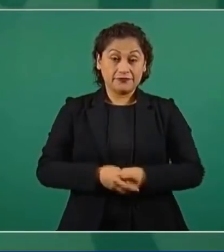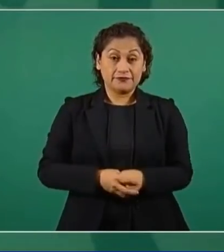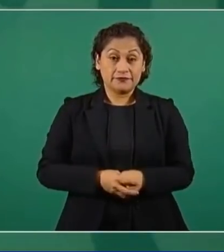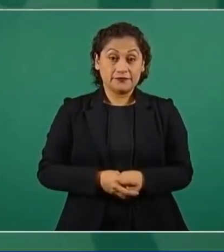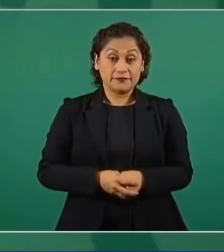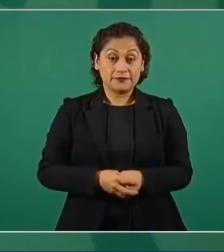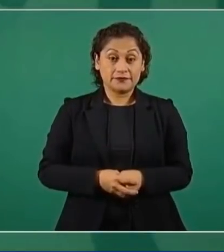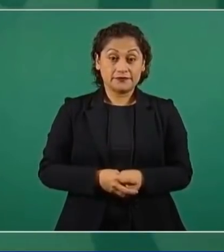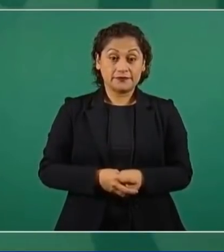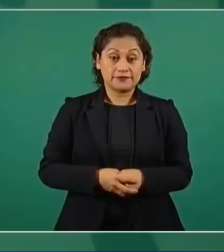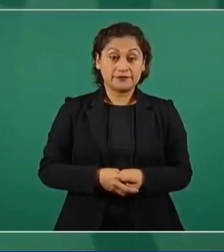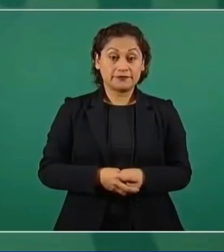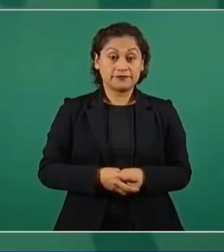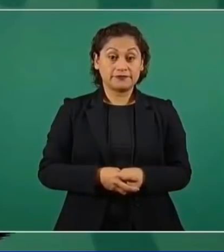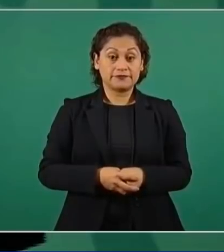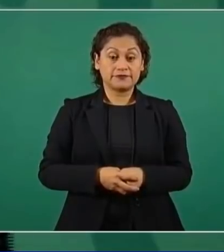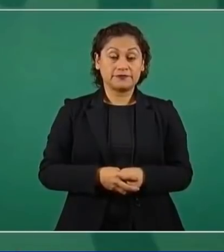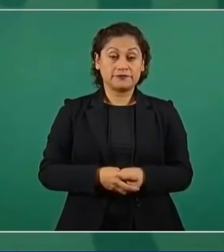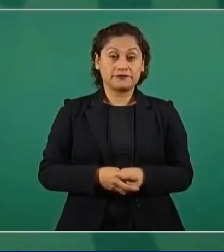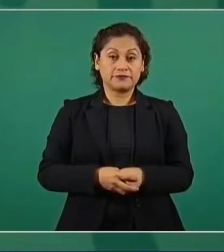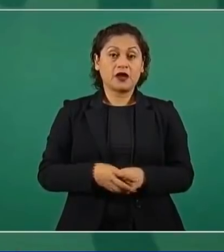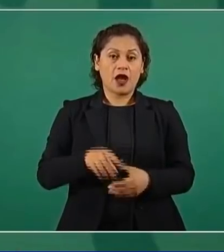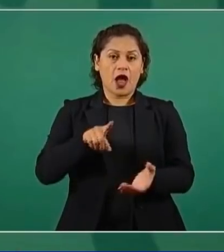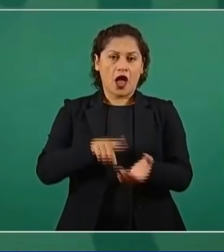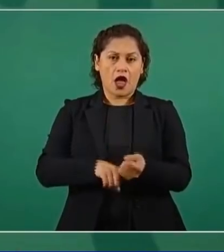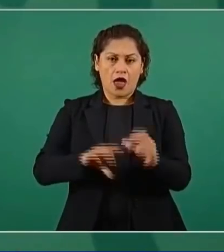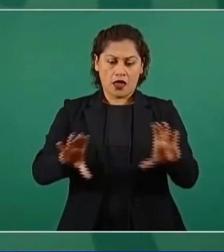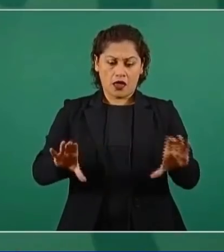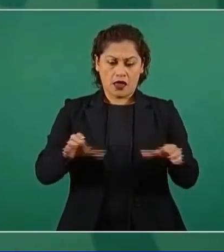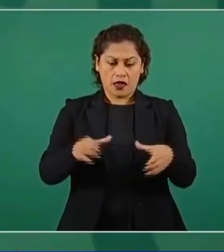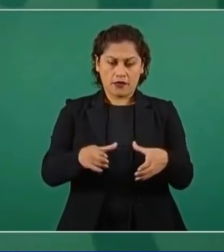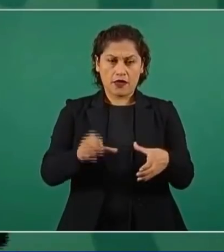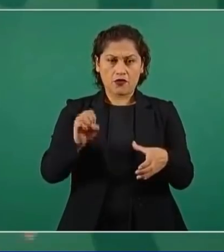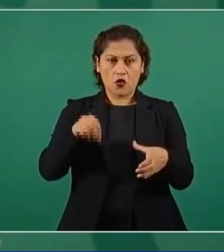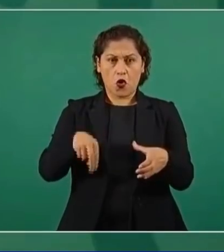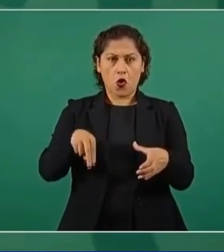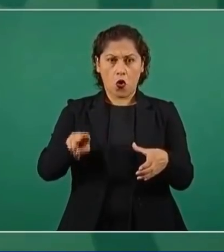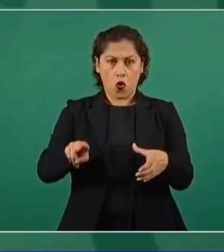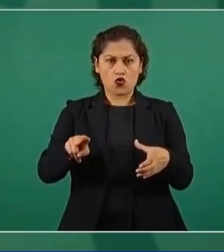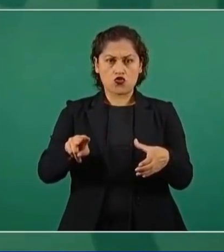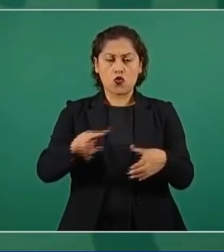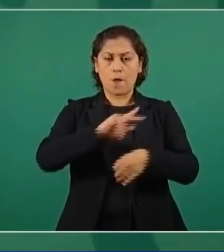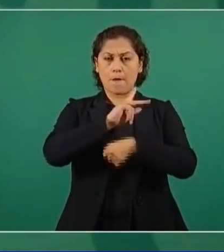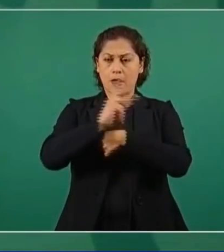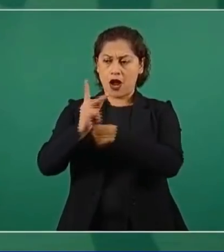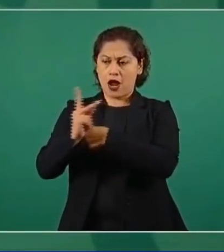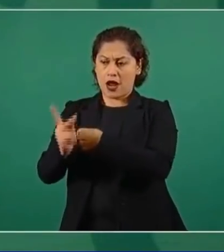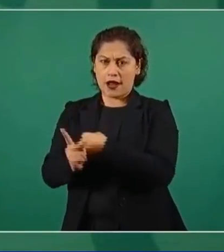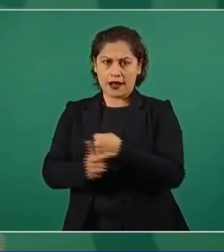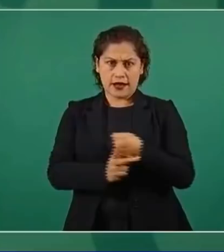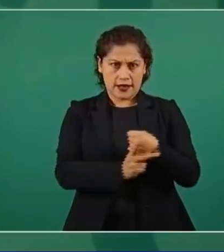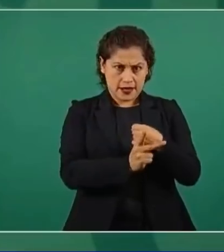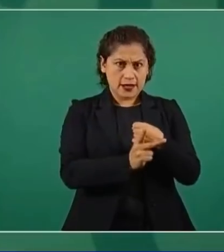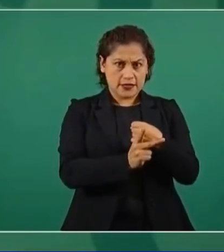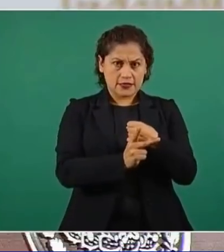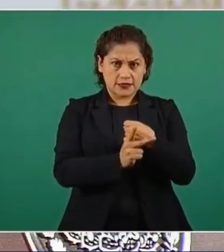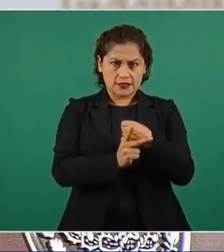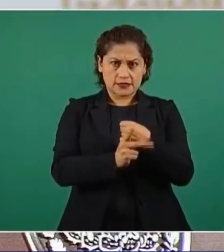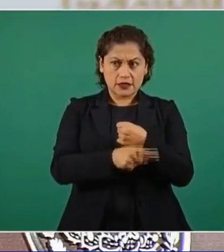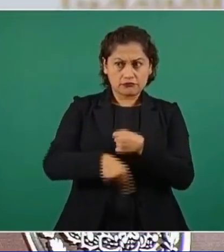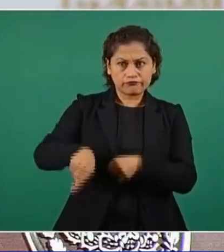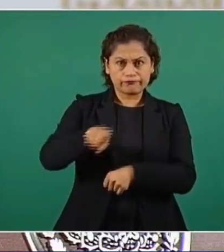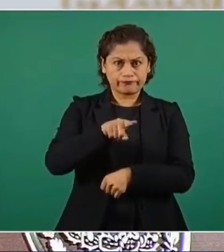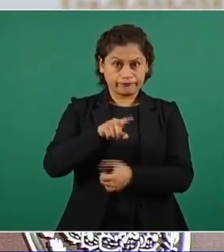la inmensa mayoría de los países representados vota